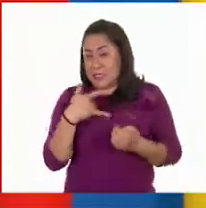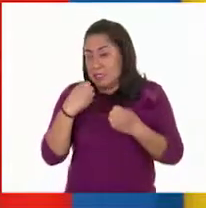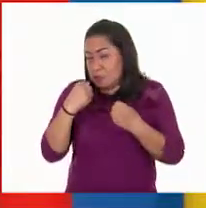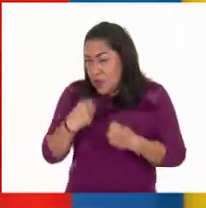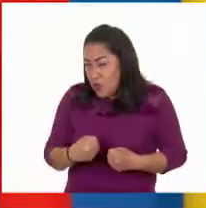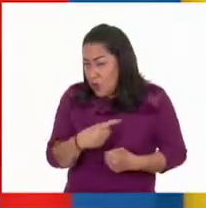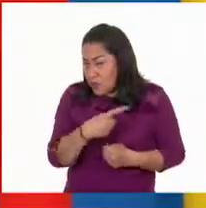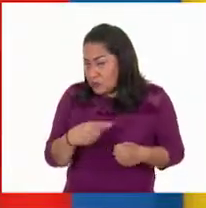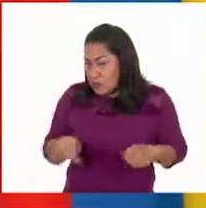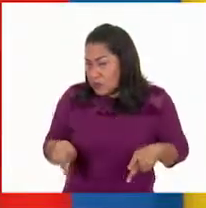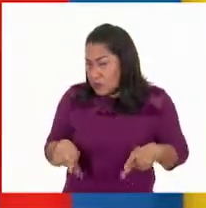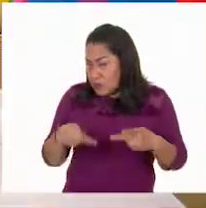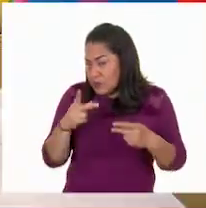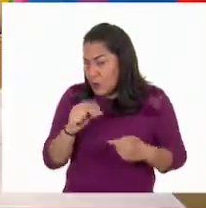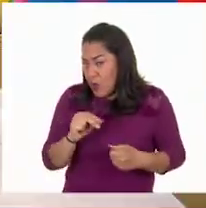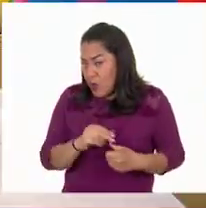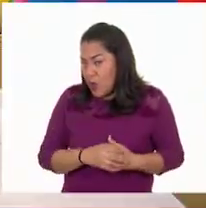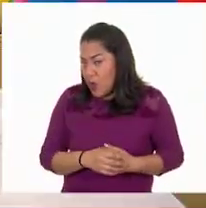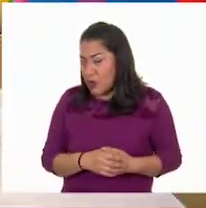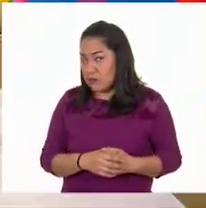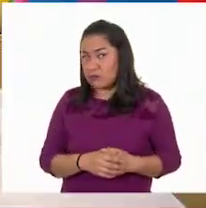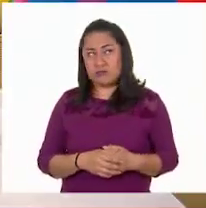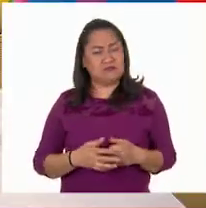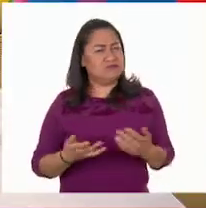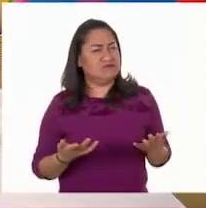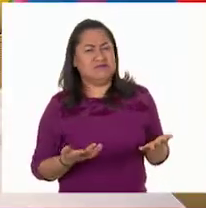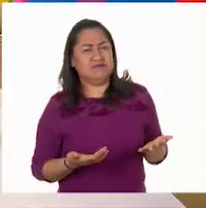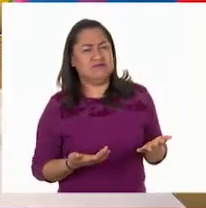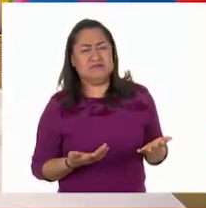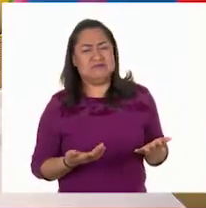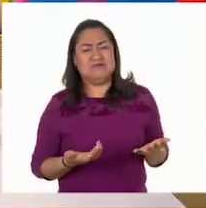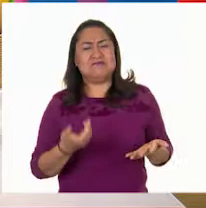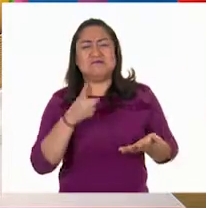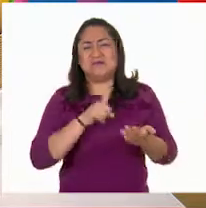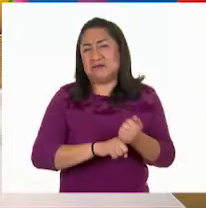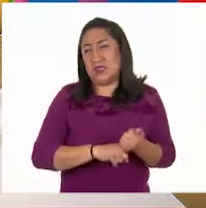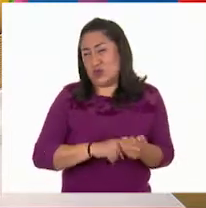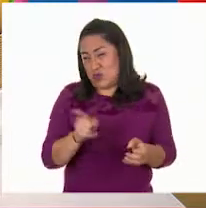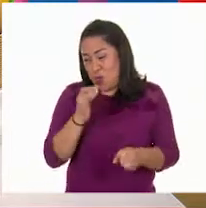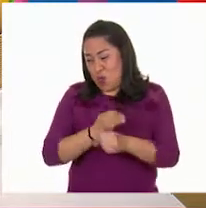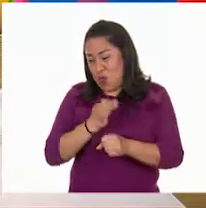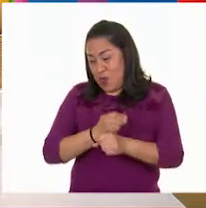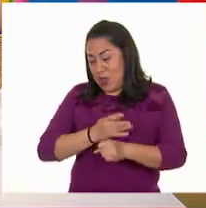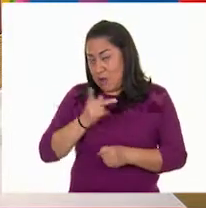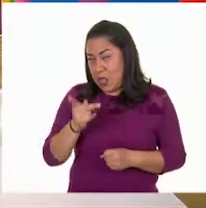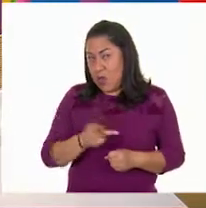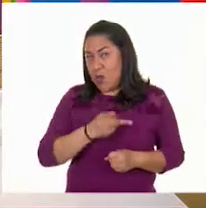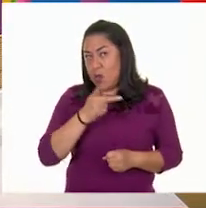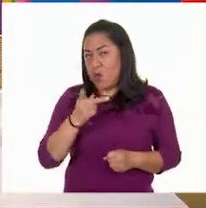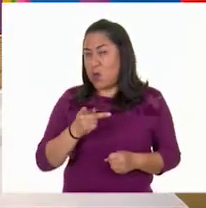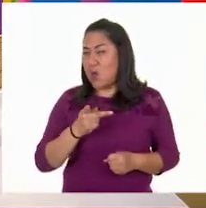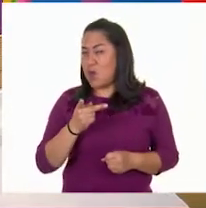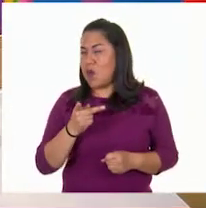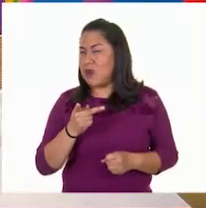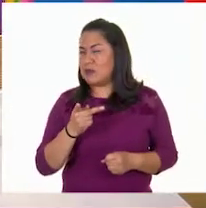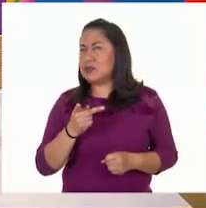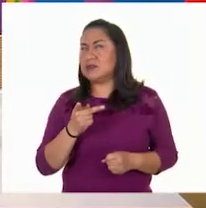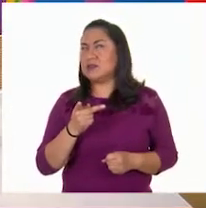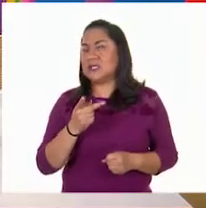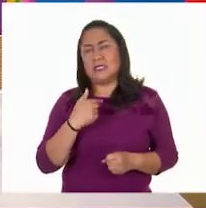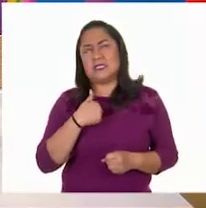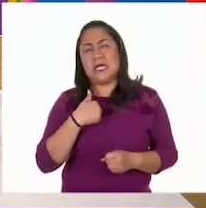comerciando? Ay, bueno, cuando ya lo pregunta de esa manera maestra, me hace dudar.